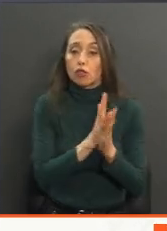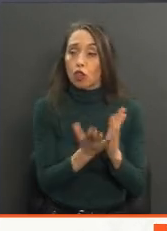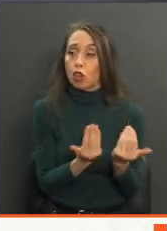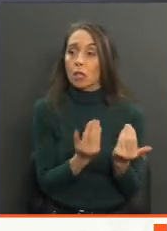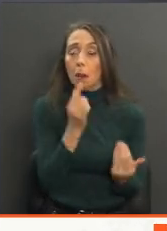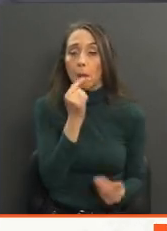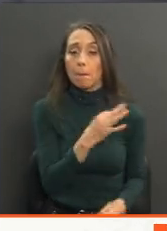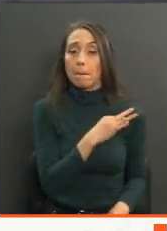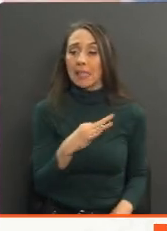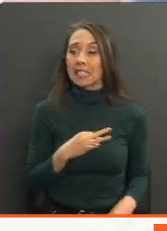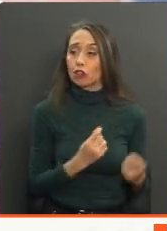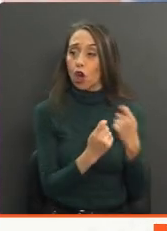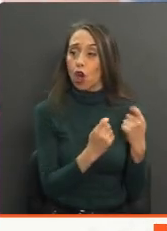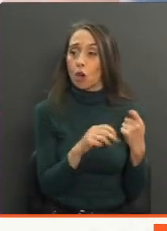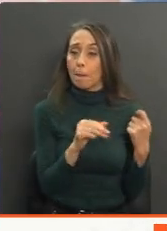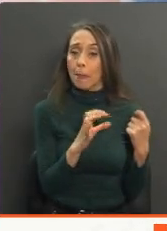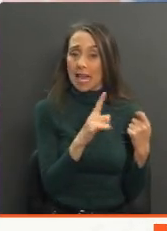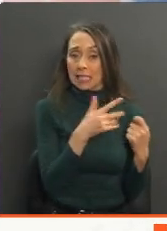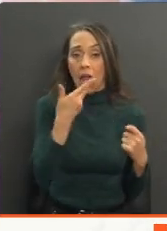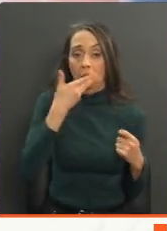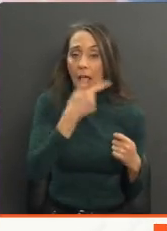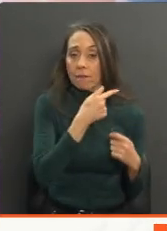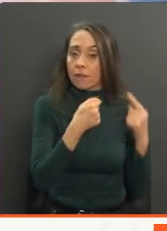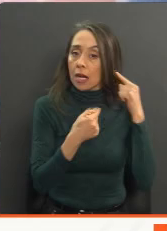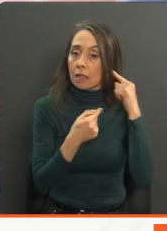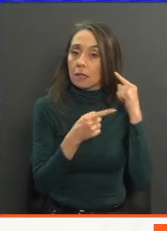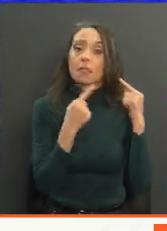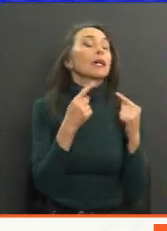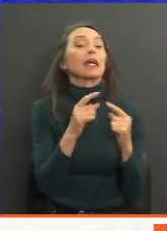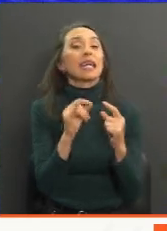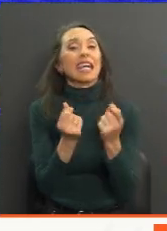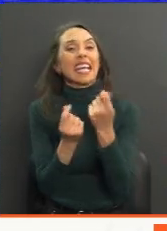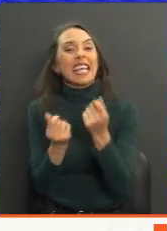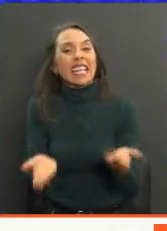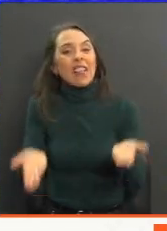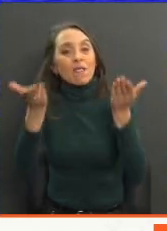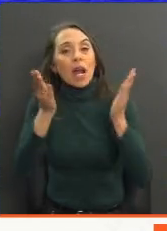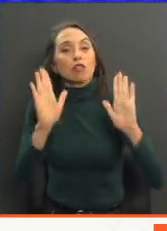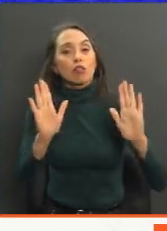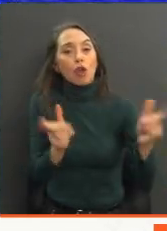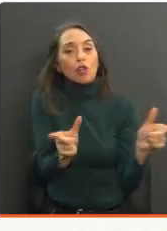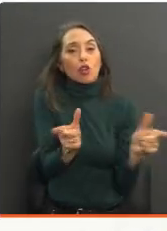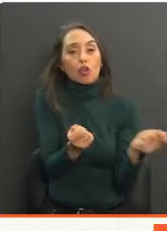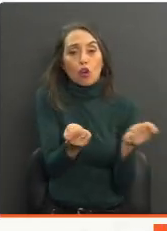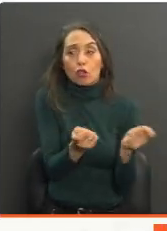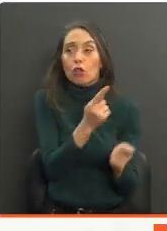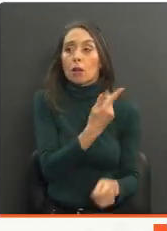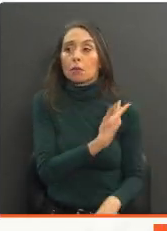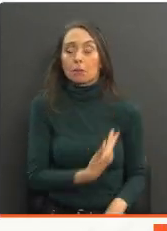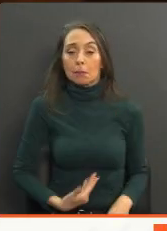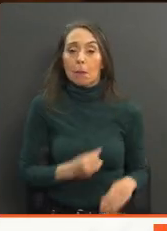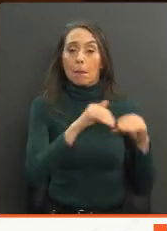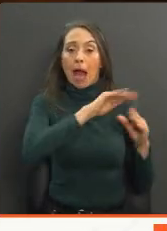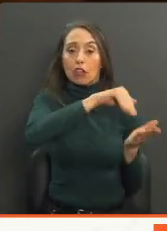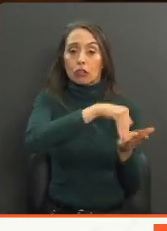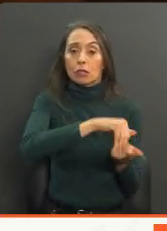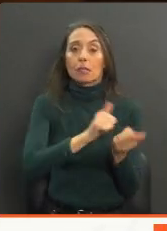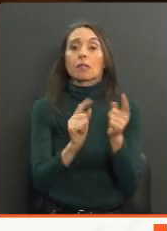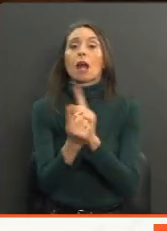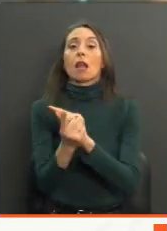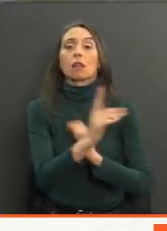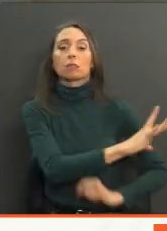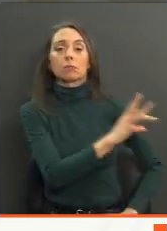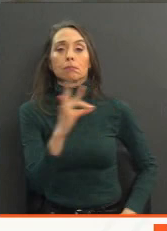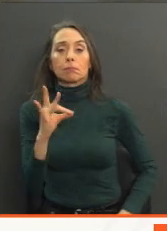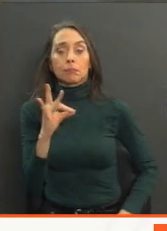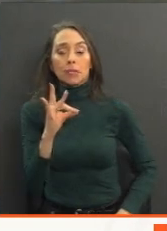para poner la inflación bajo control. Pasó de estar al mando del Banco Central a ser el jefe de la billetera fiscal del